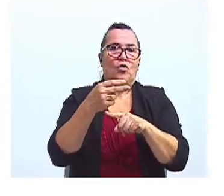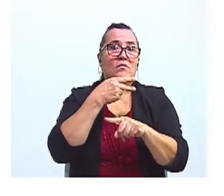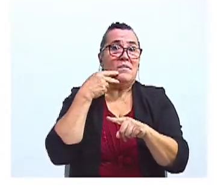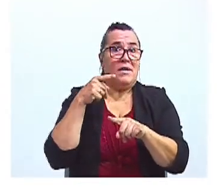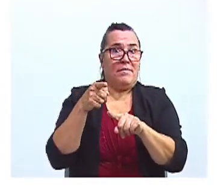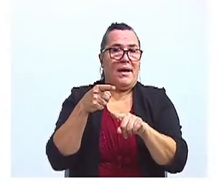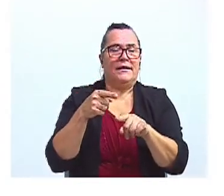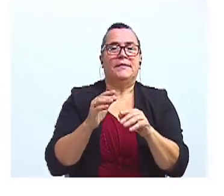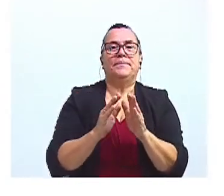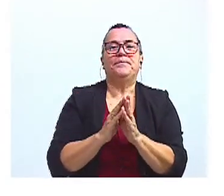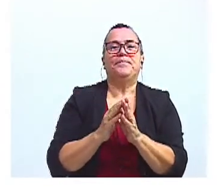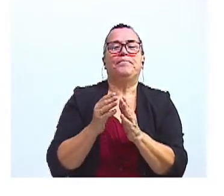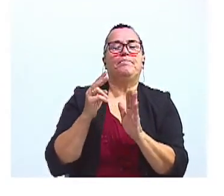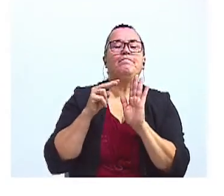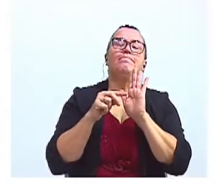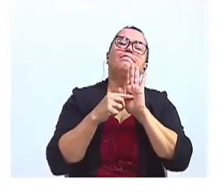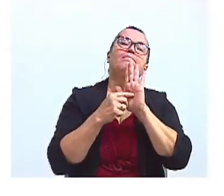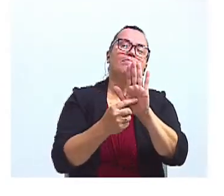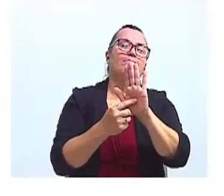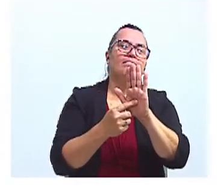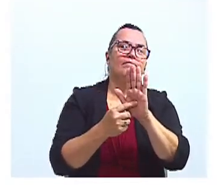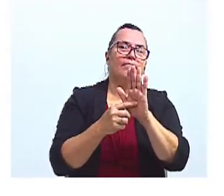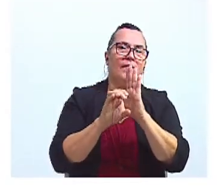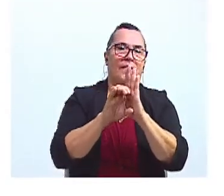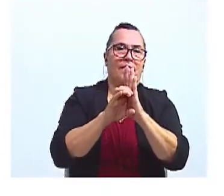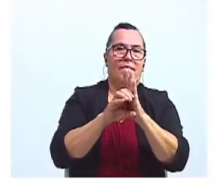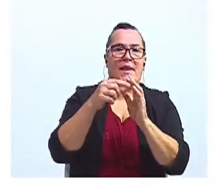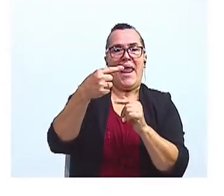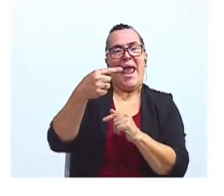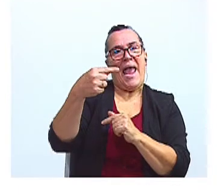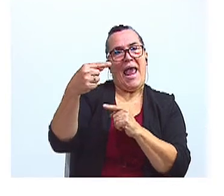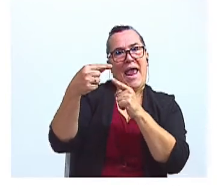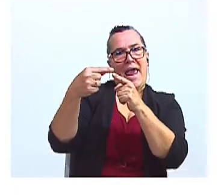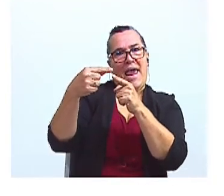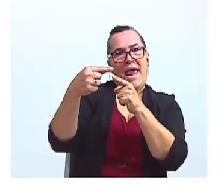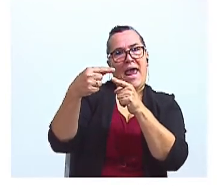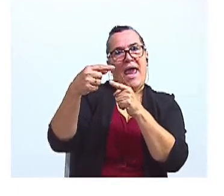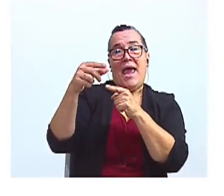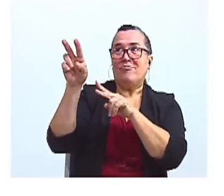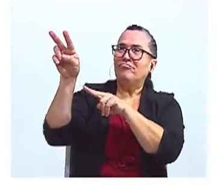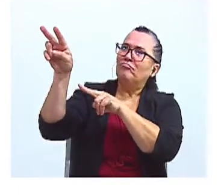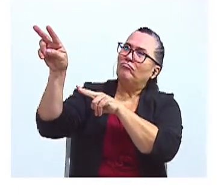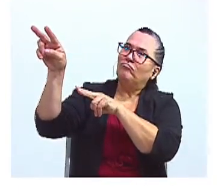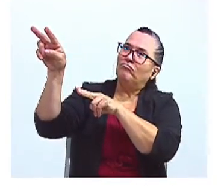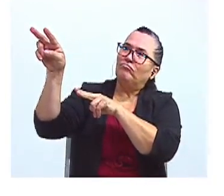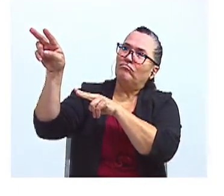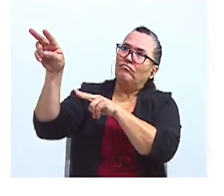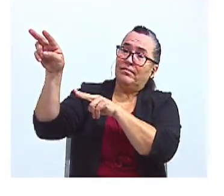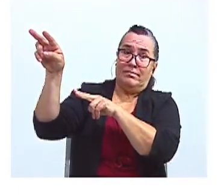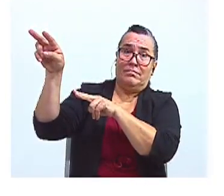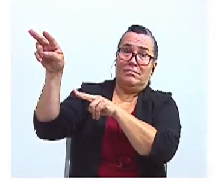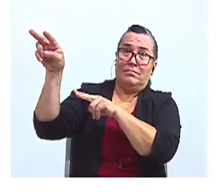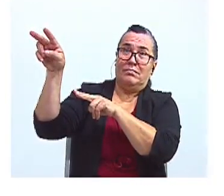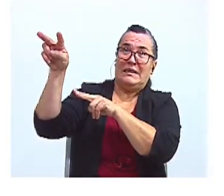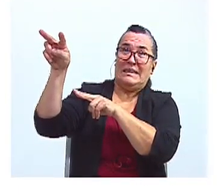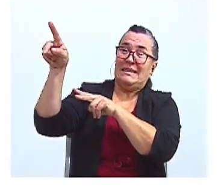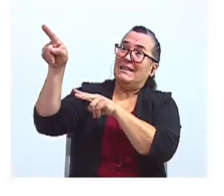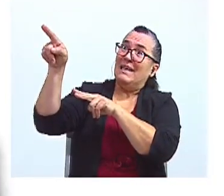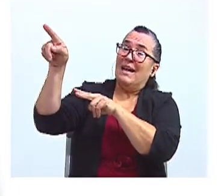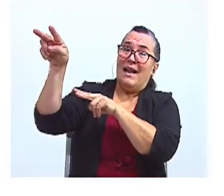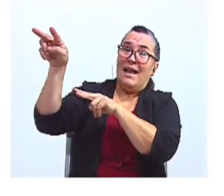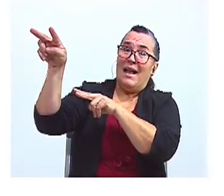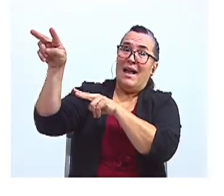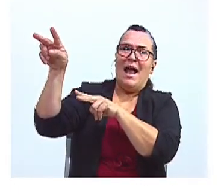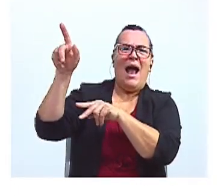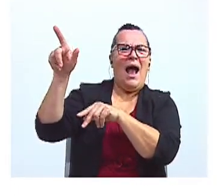Veamos algunos ejemplos. Gerundio. El gerundio tiene una característica